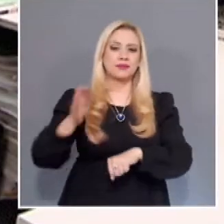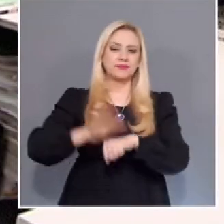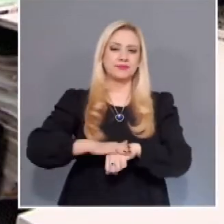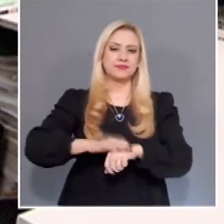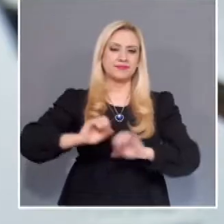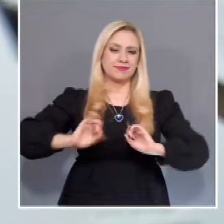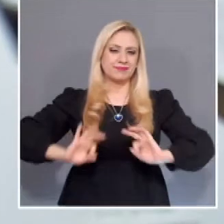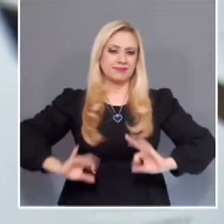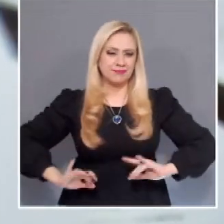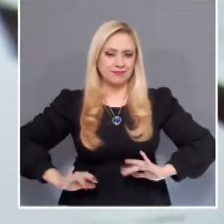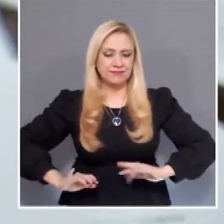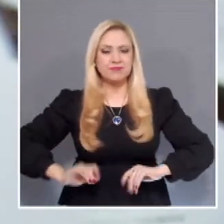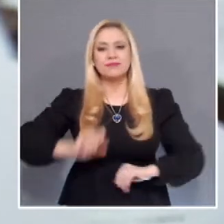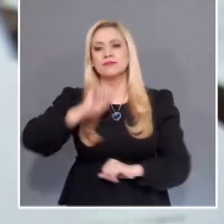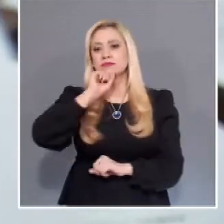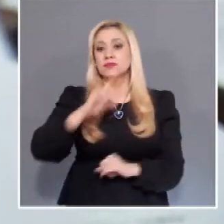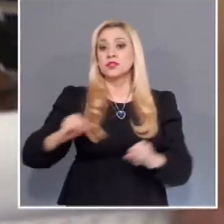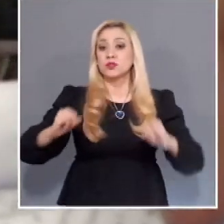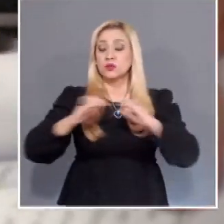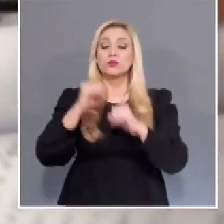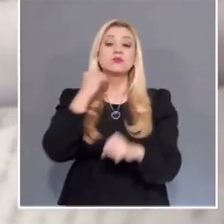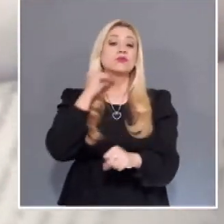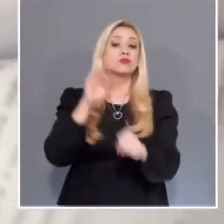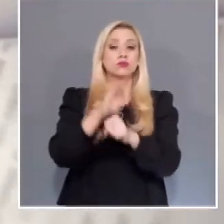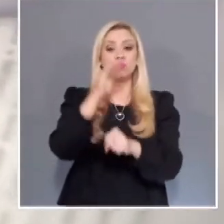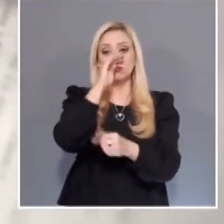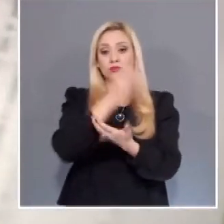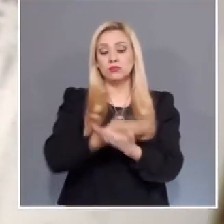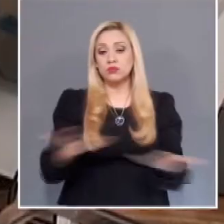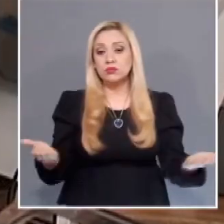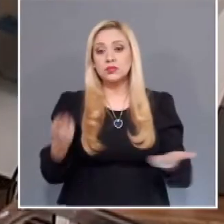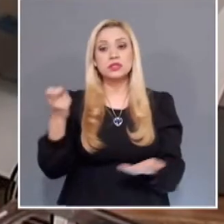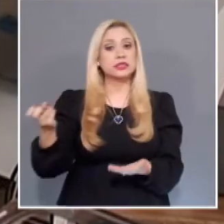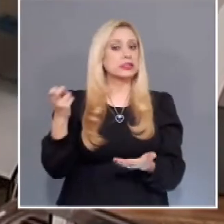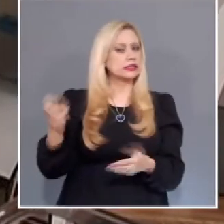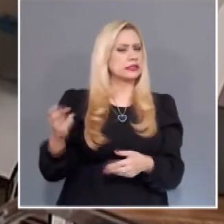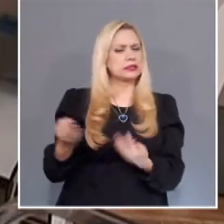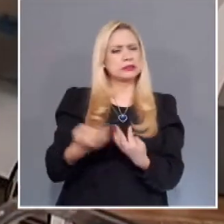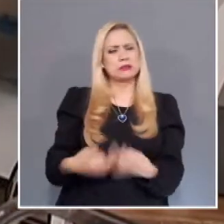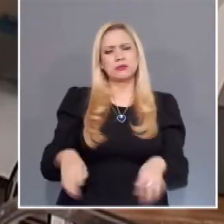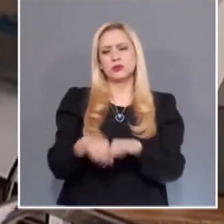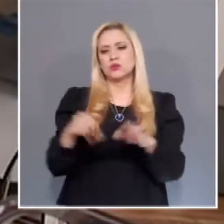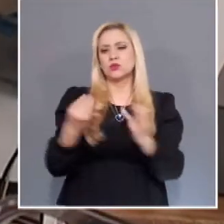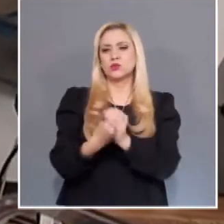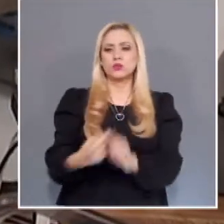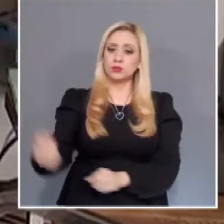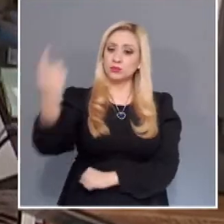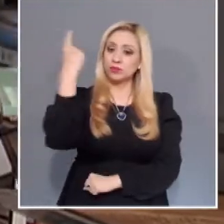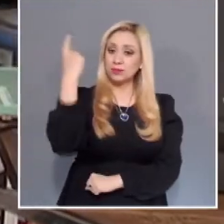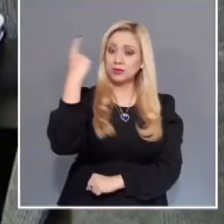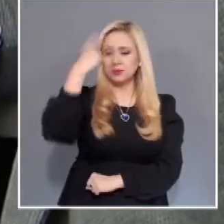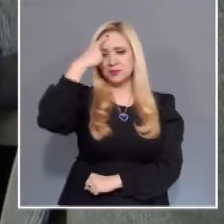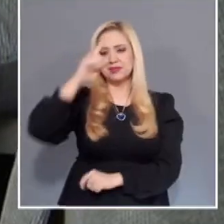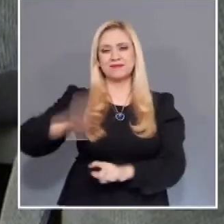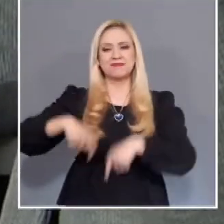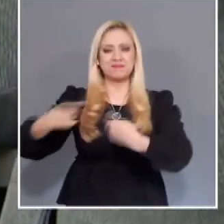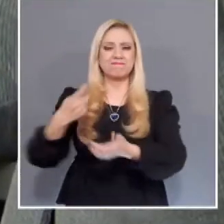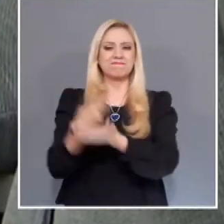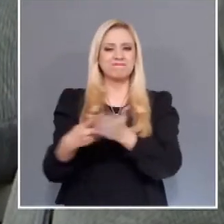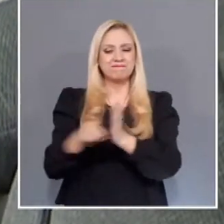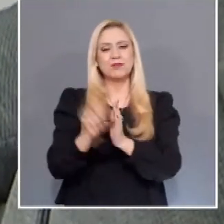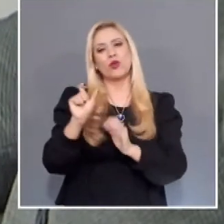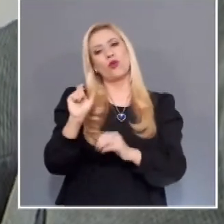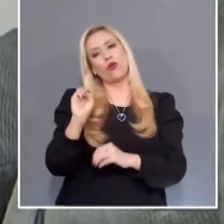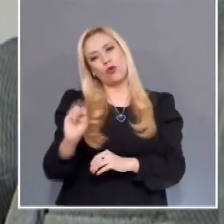la Defensoría Pública. Su acreditación es indispensable para ser merecedor a cualquier ascenso o promoción. Poder